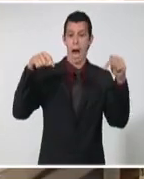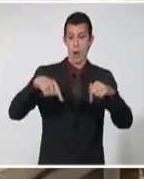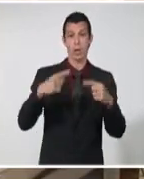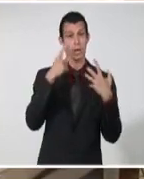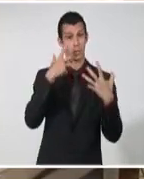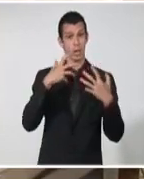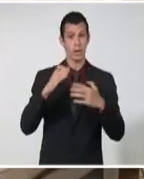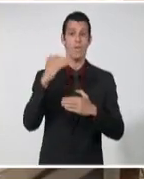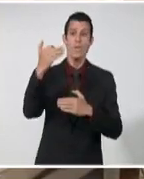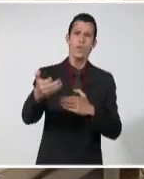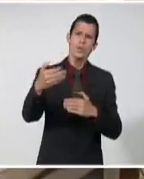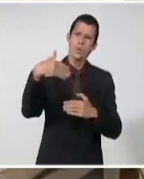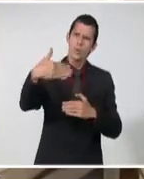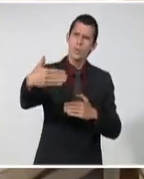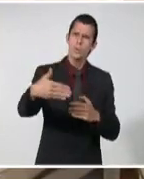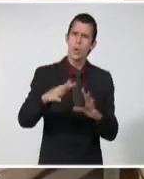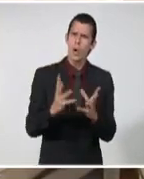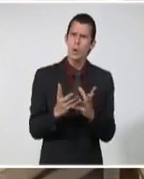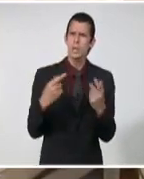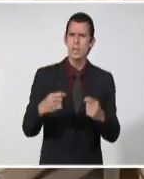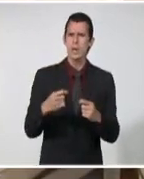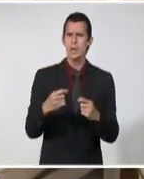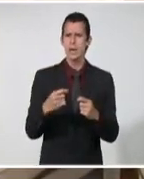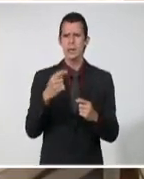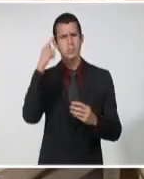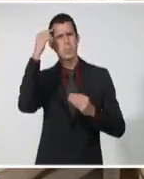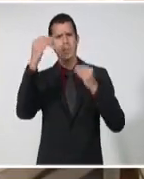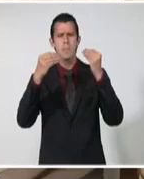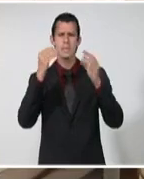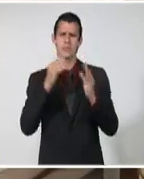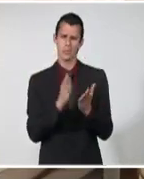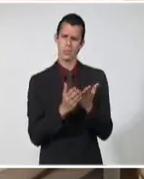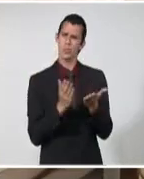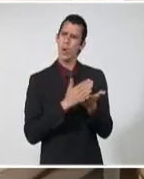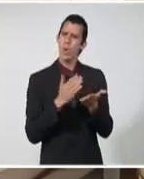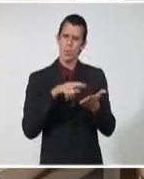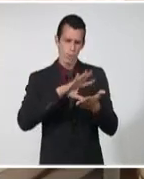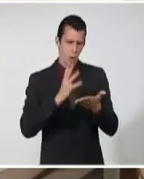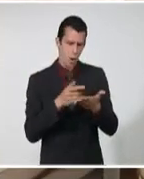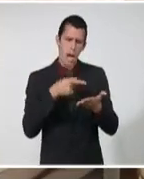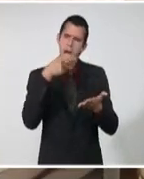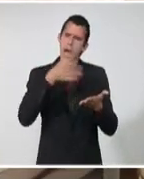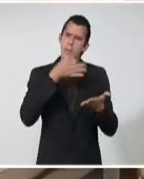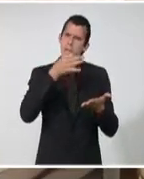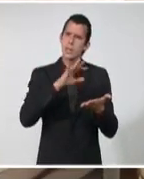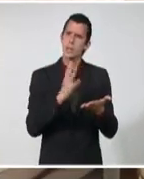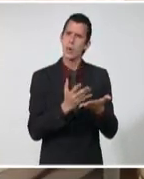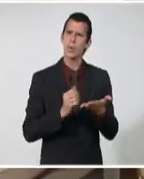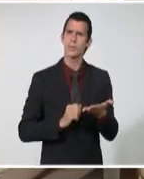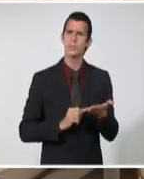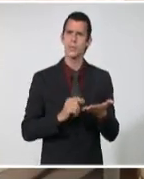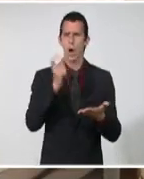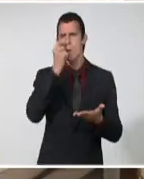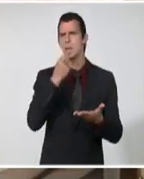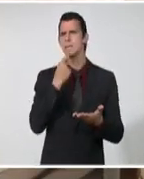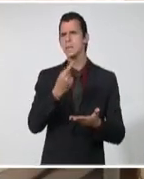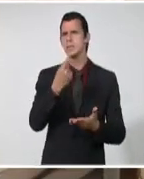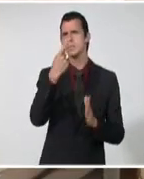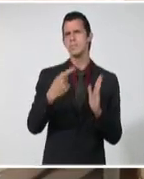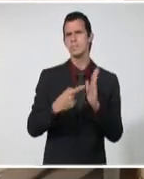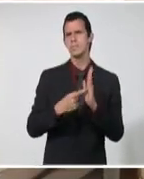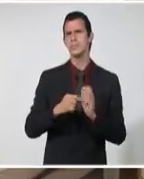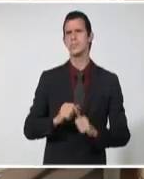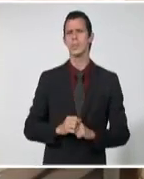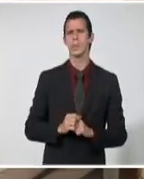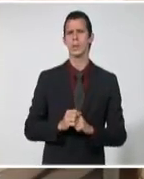de ser histórico por lo que se ha explicado acá, también tiene un componente muy fuerte en cuanto a lo que explicó el general